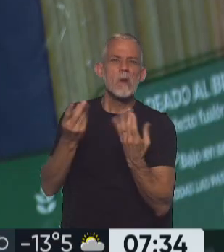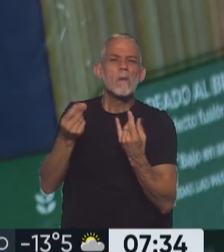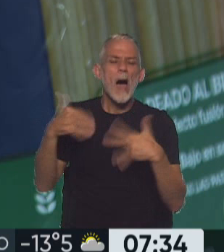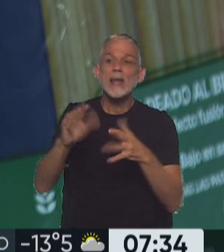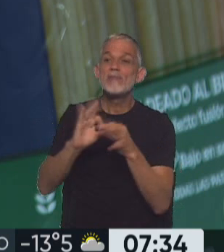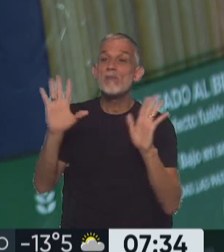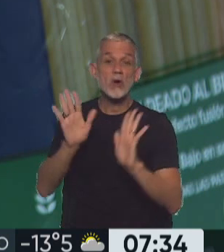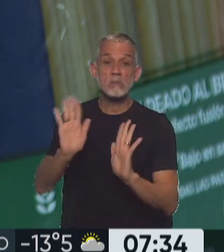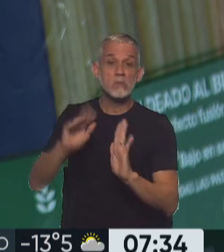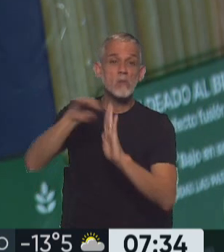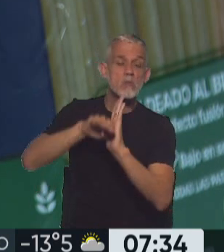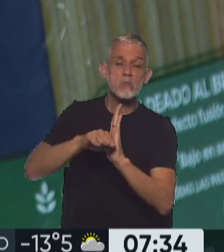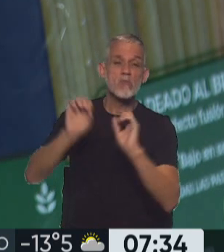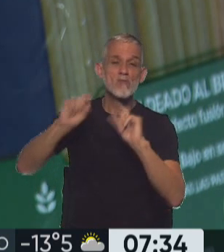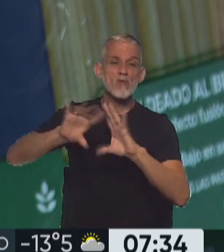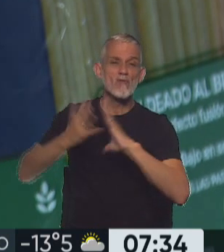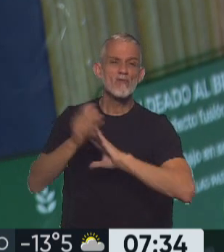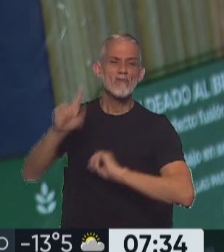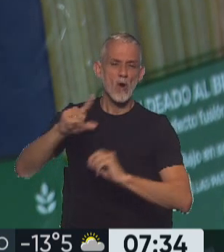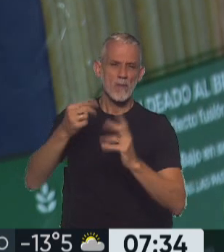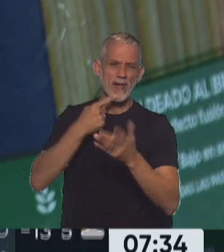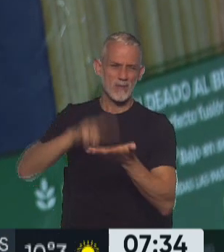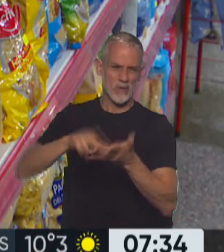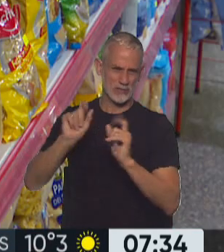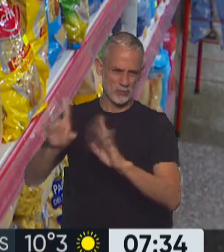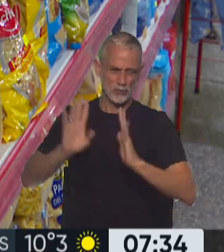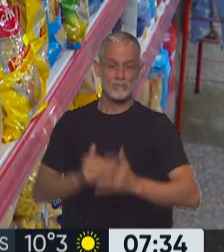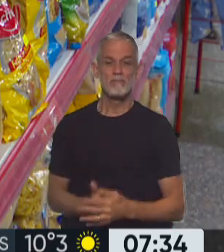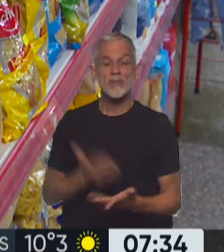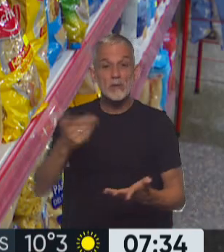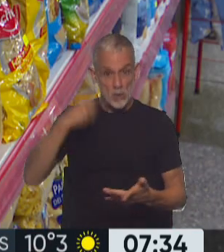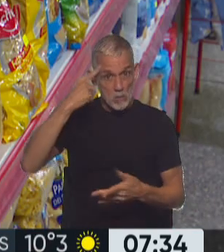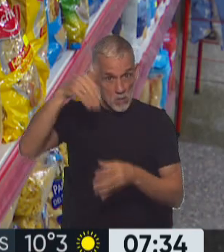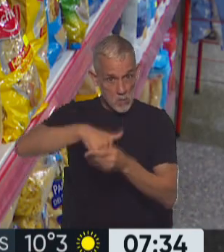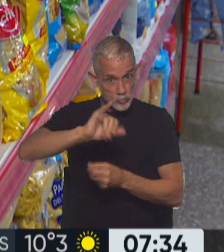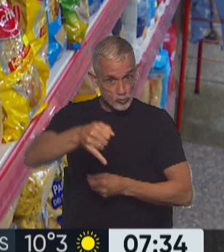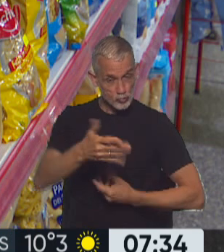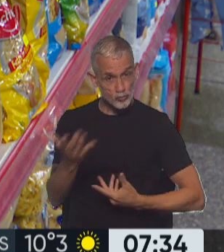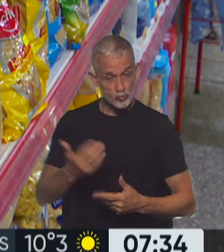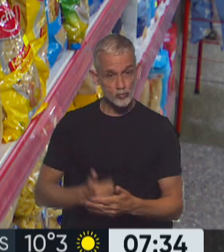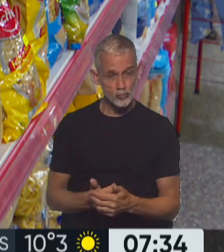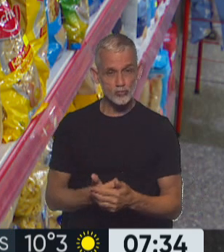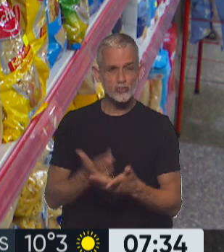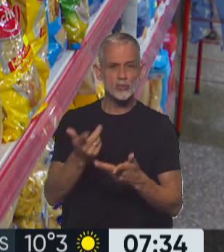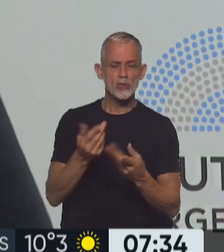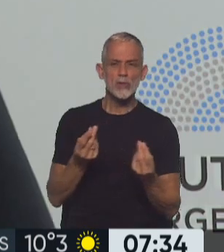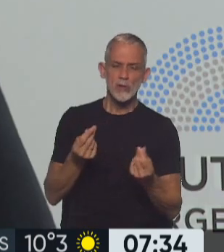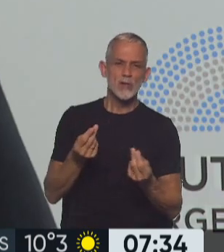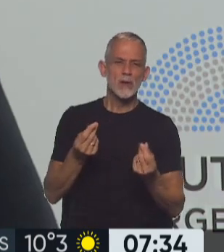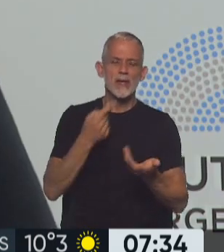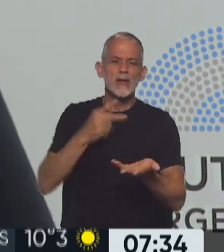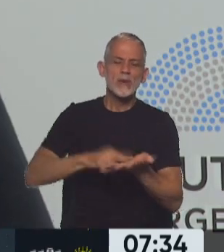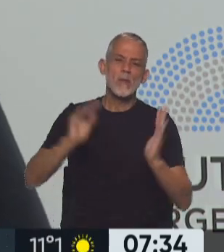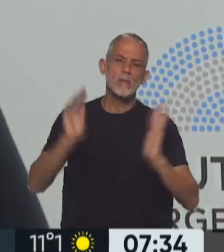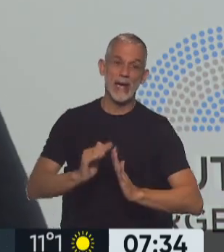democrática que va a tener, fijar la política tributaria para adelante. Creeríamos que tenemos que acompañar estas cuestiones, que alivien el bolsillo de